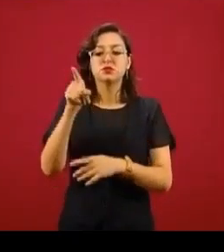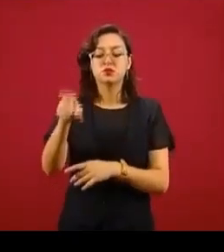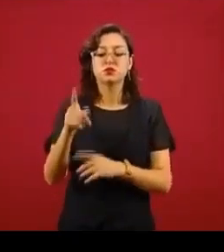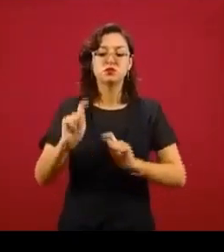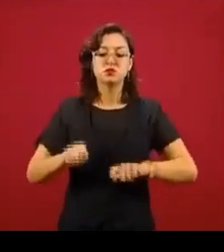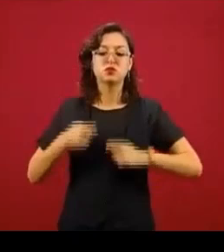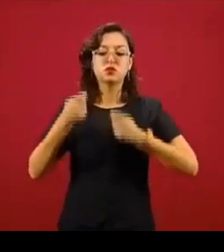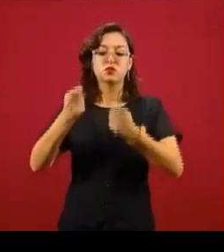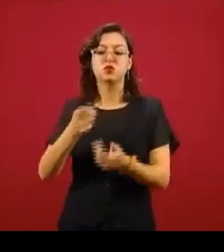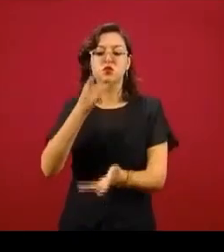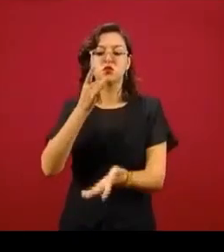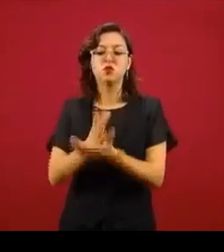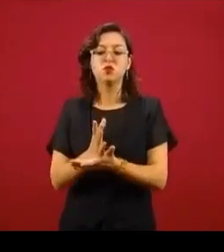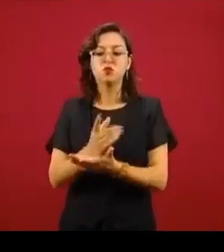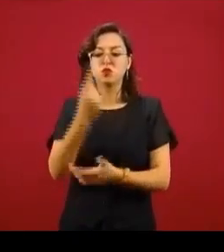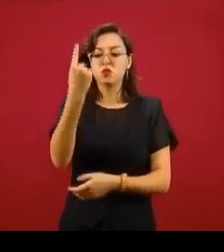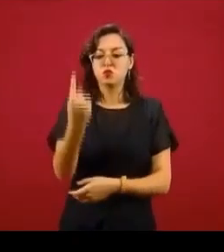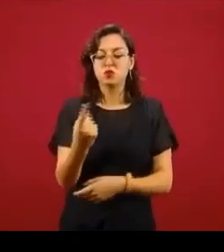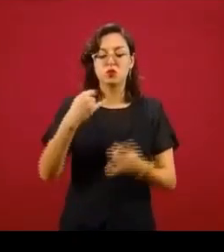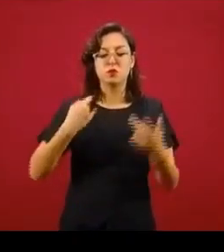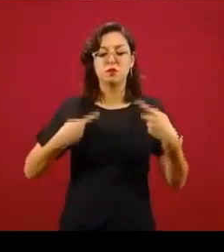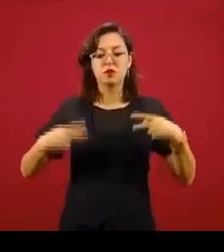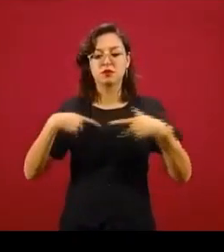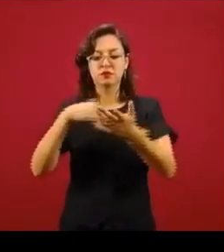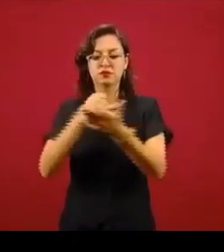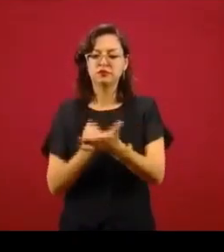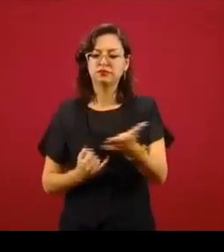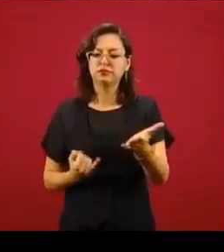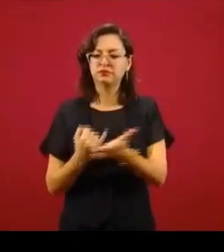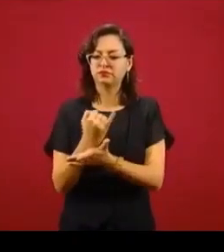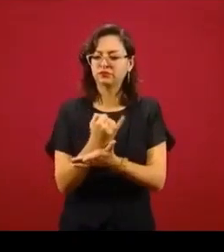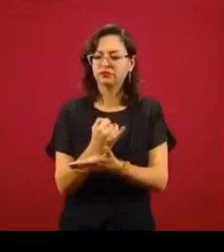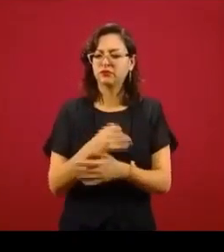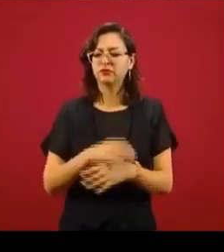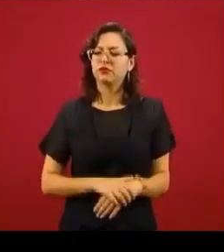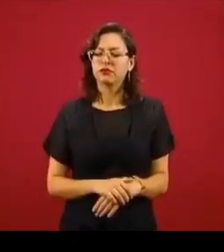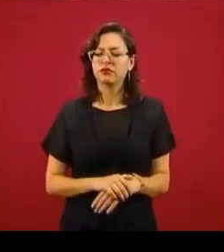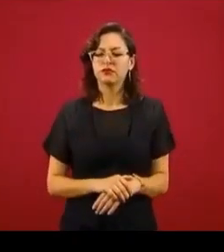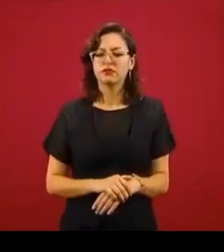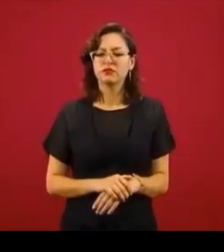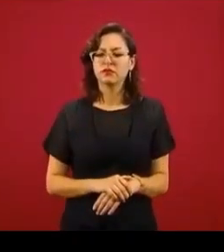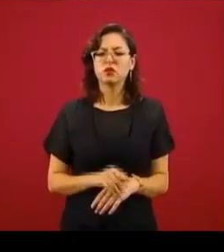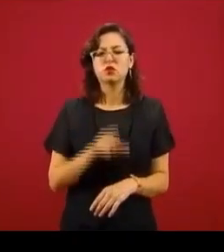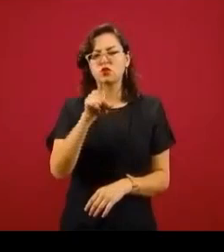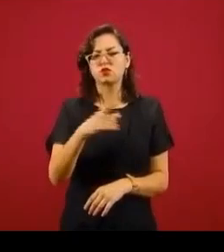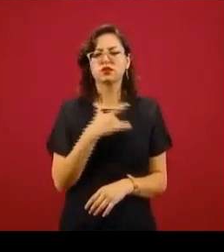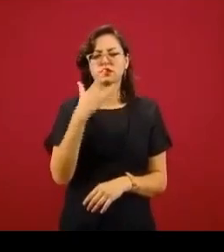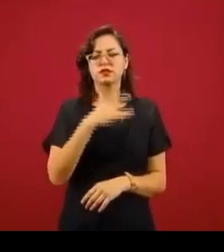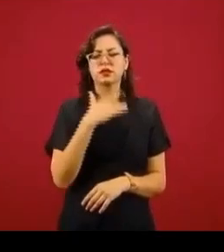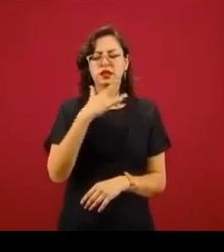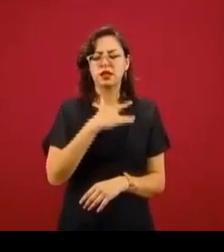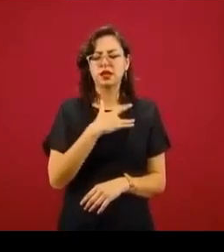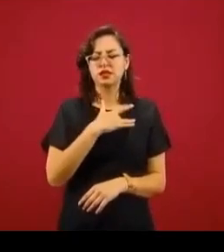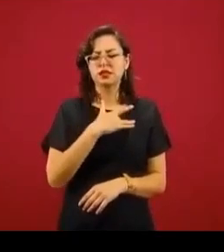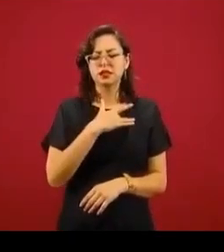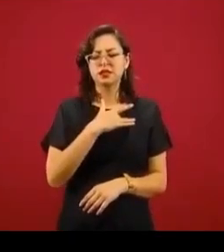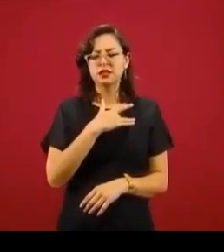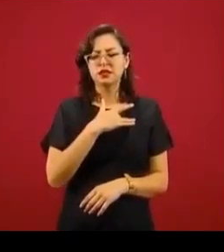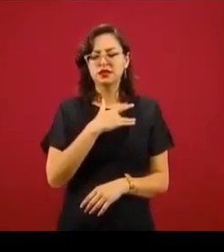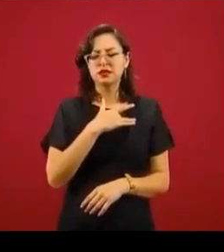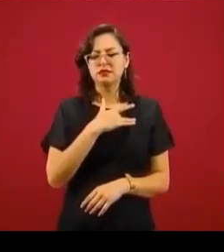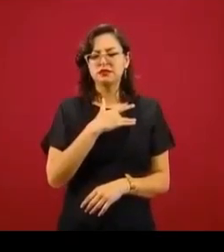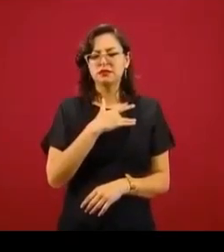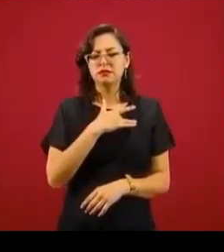Ejecutivo Federal y en ese mismo sentido saber qué opinión le perece que sea designado